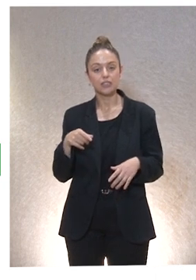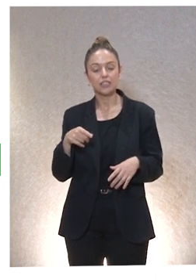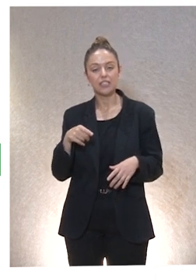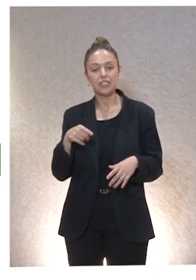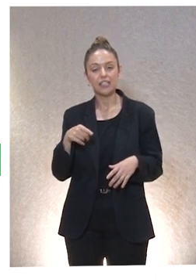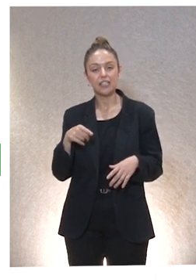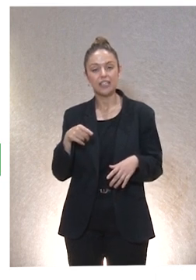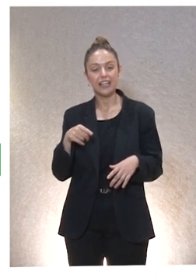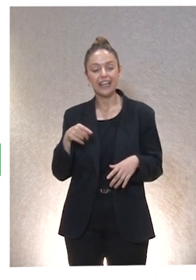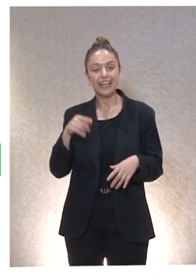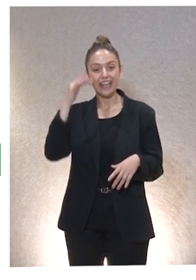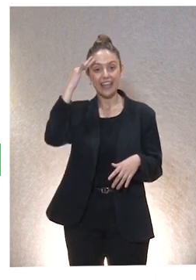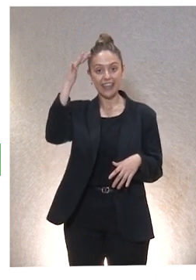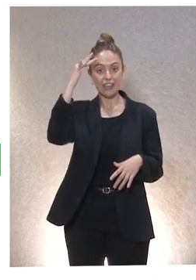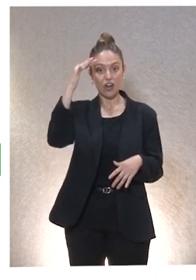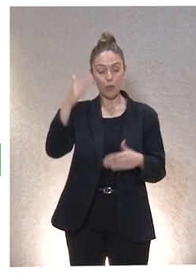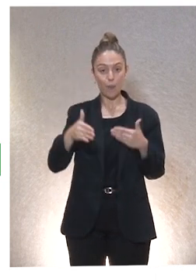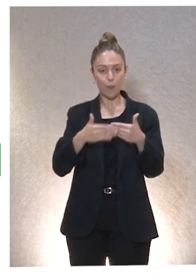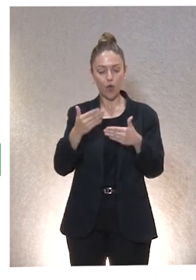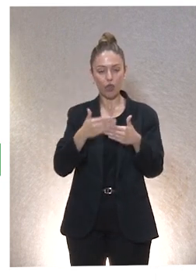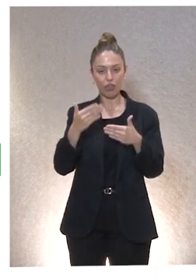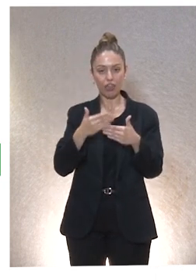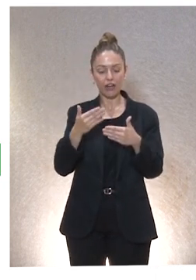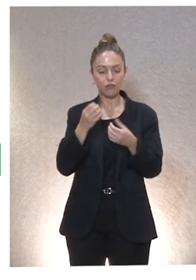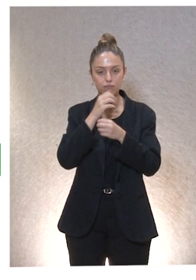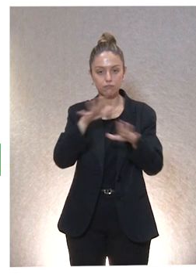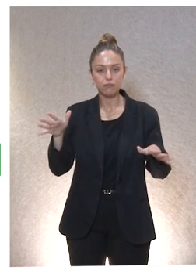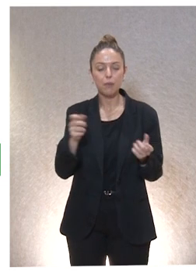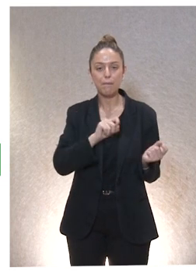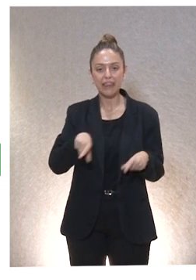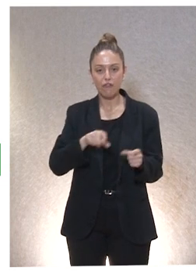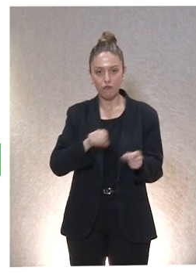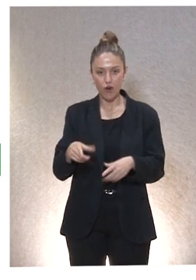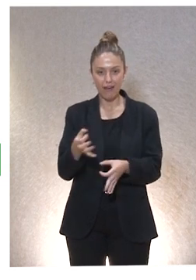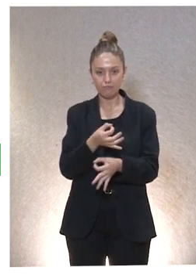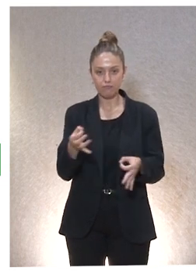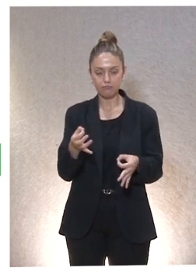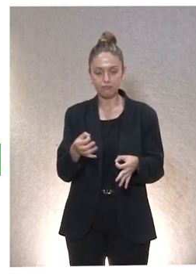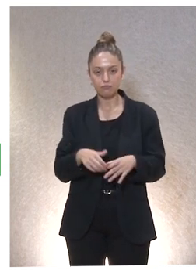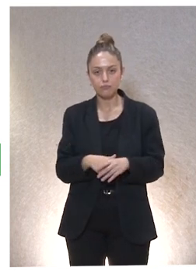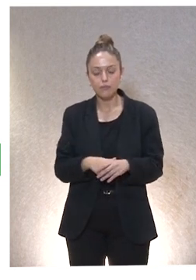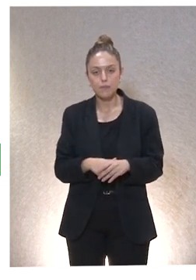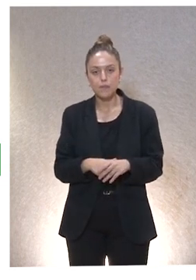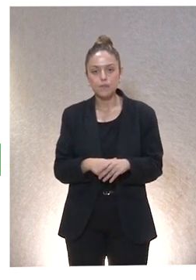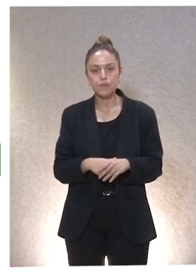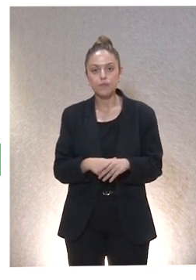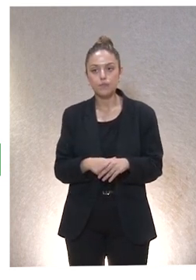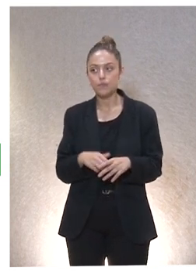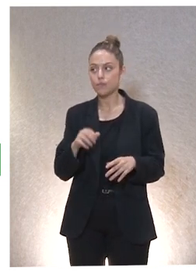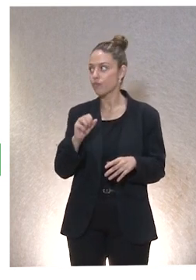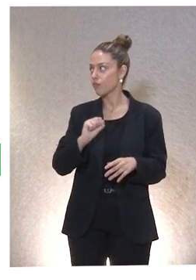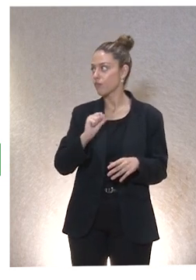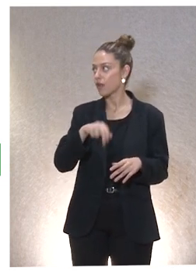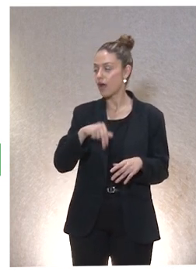el ideal moderno con una metáfora preciosa. Entonces, Ana proyecta ahí